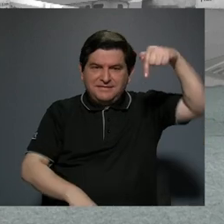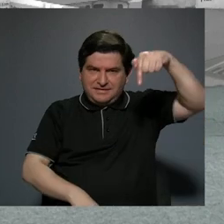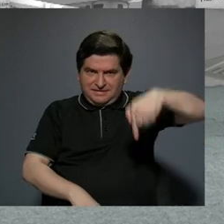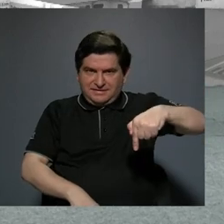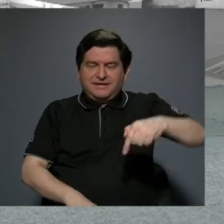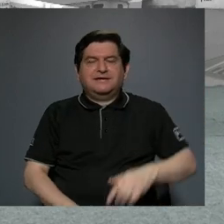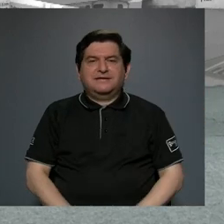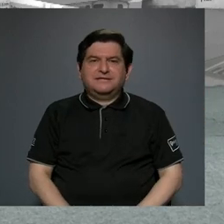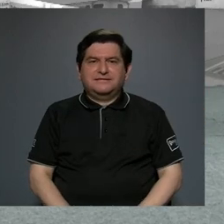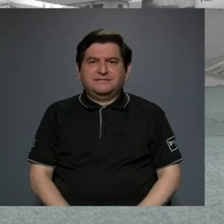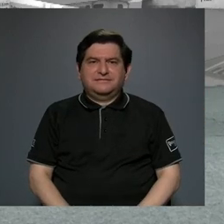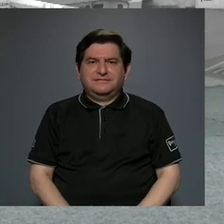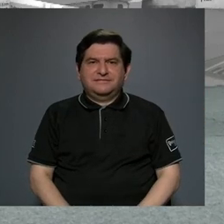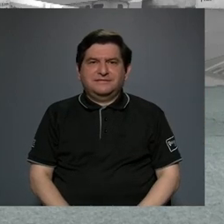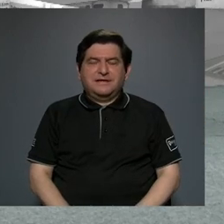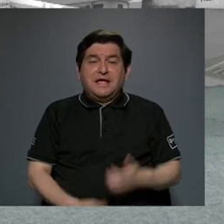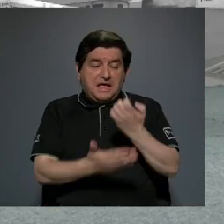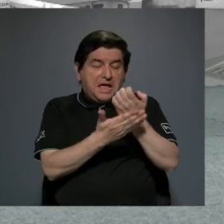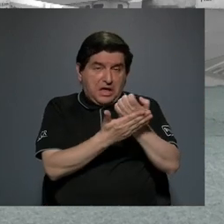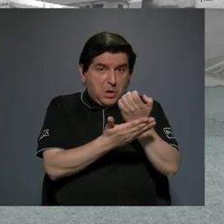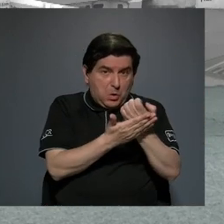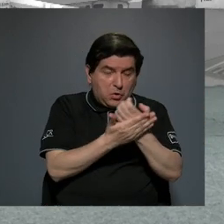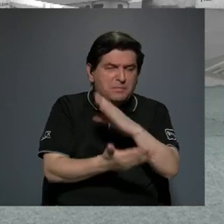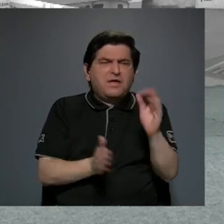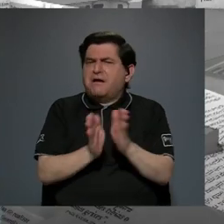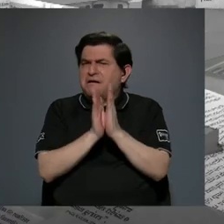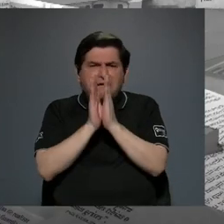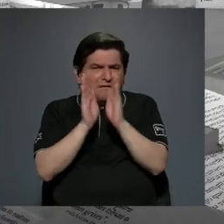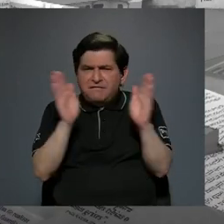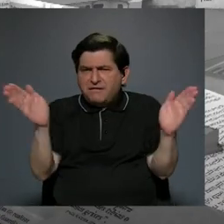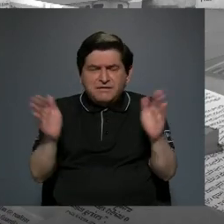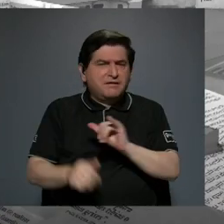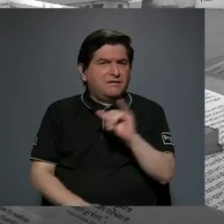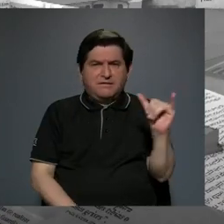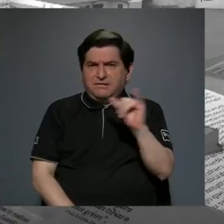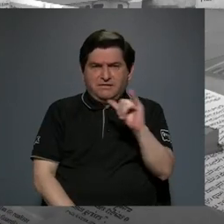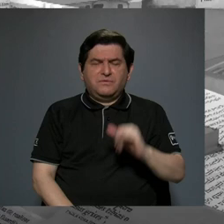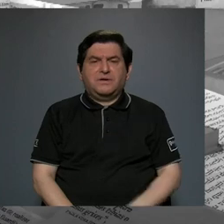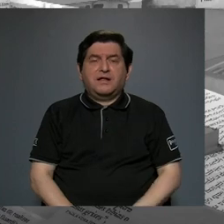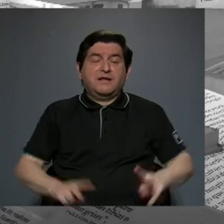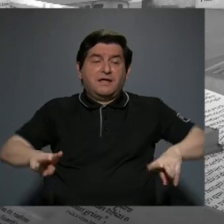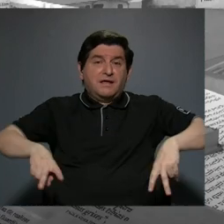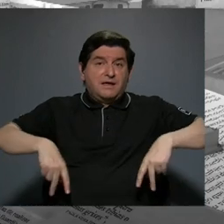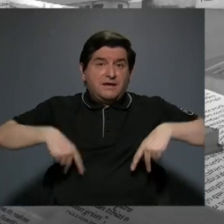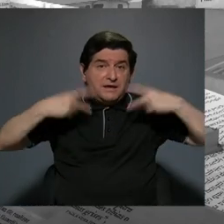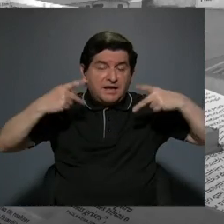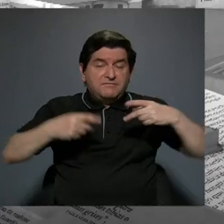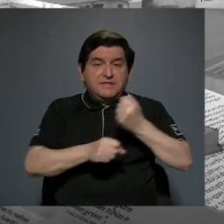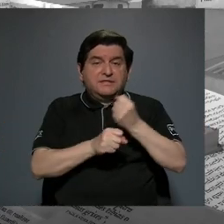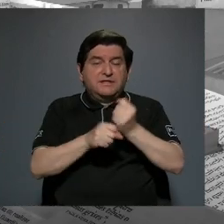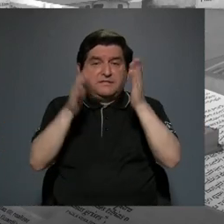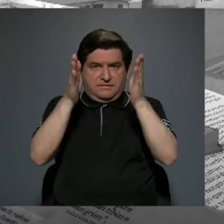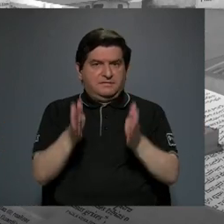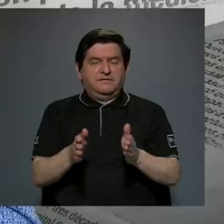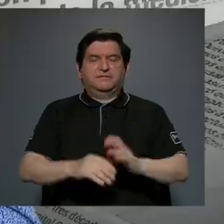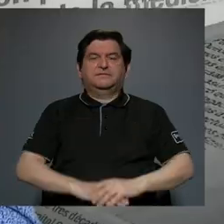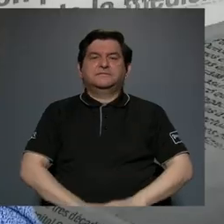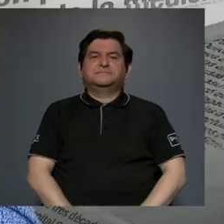la economía y en general para la vida de los trabajadores.